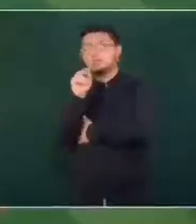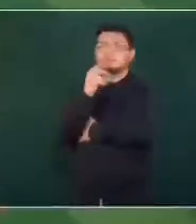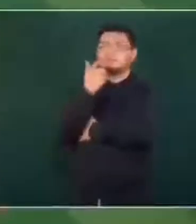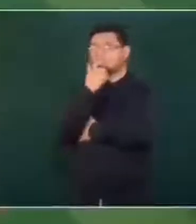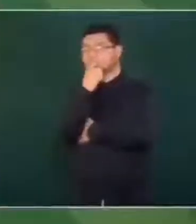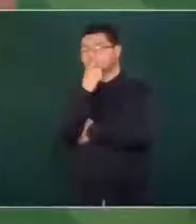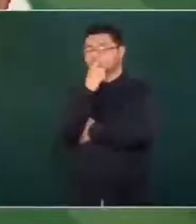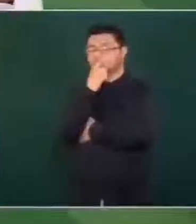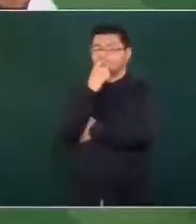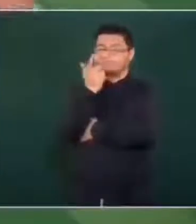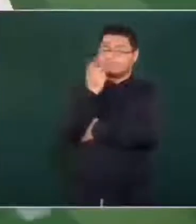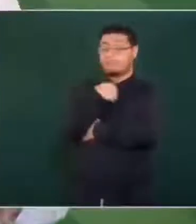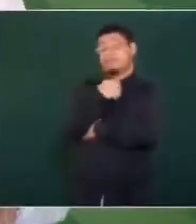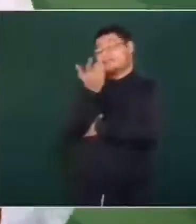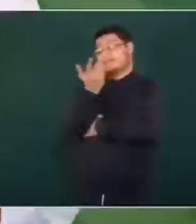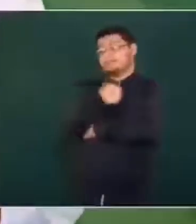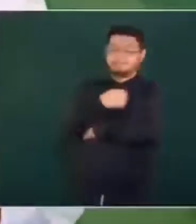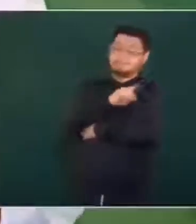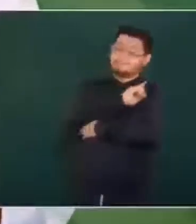Y ahí voy,